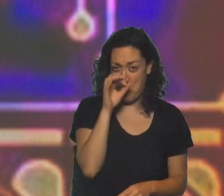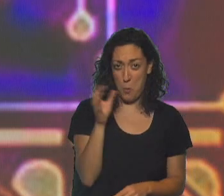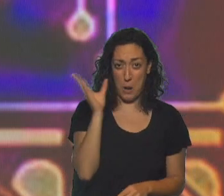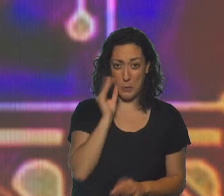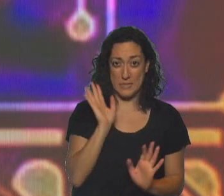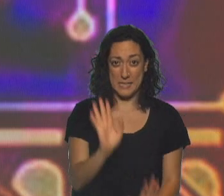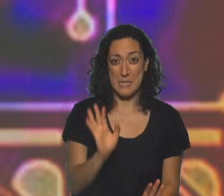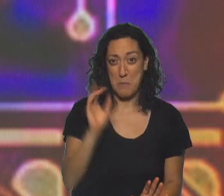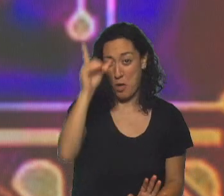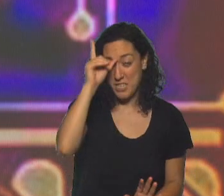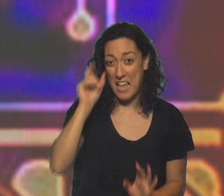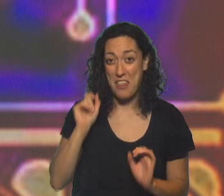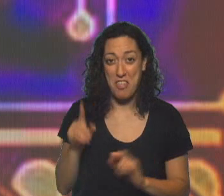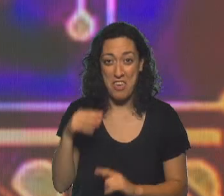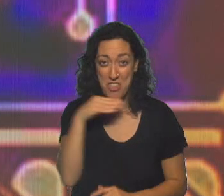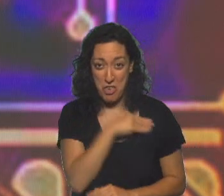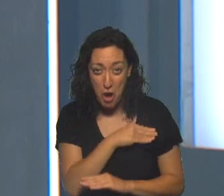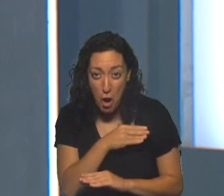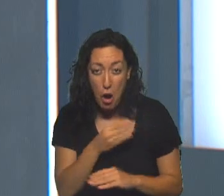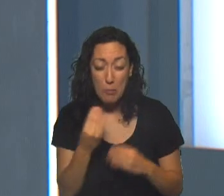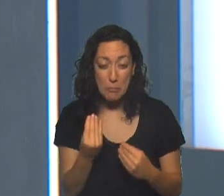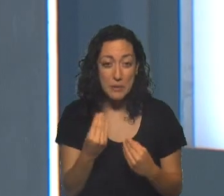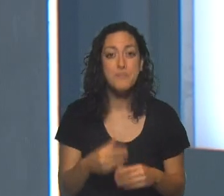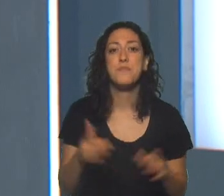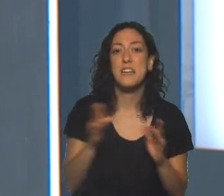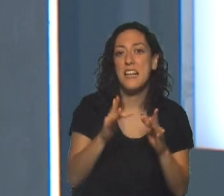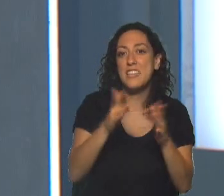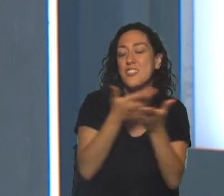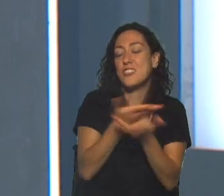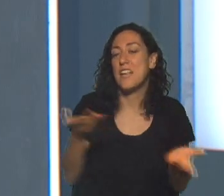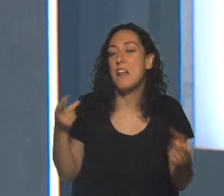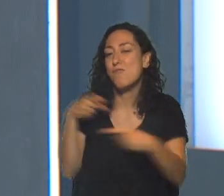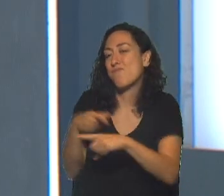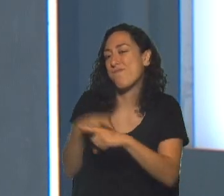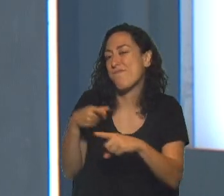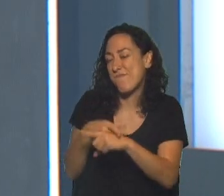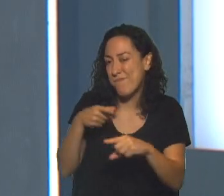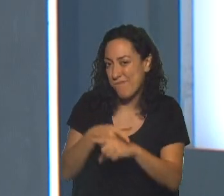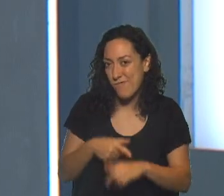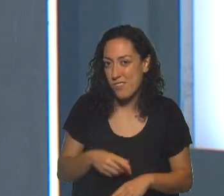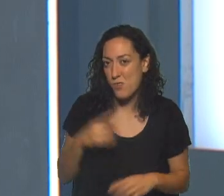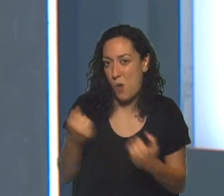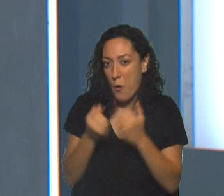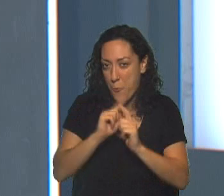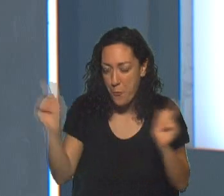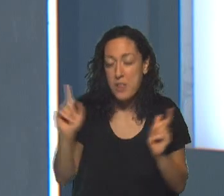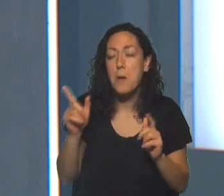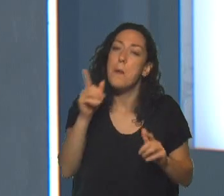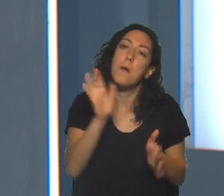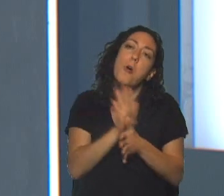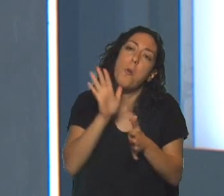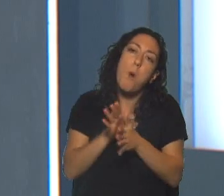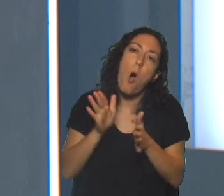idioma, pero entiendo por dónde vas. En redes es muy discutida. Pero es interesante porque nos ponemos a hacer una especie de balance